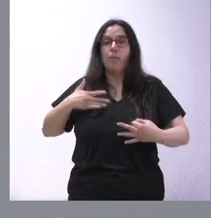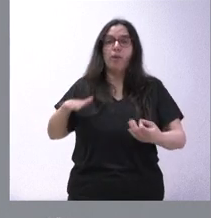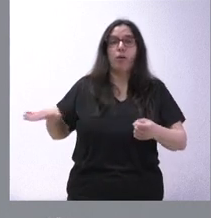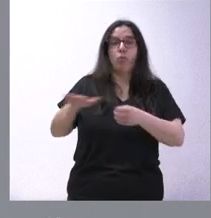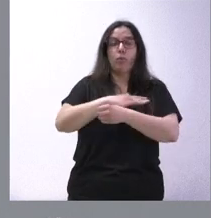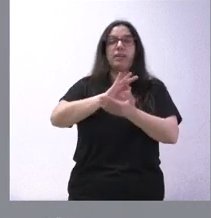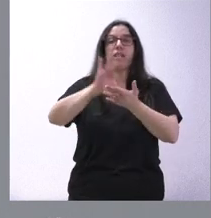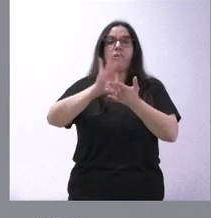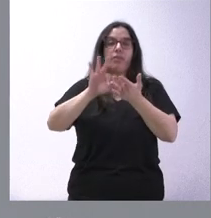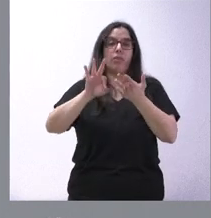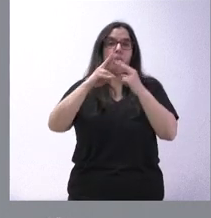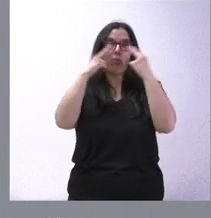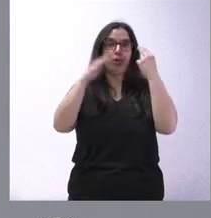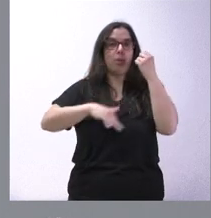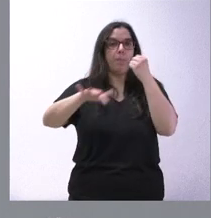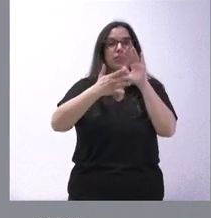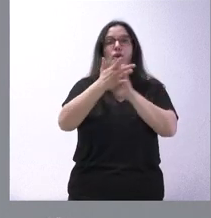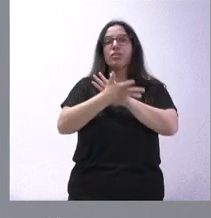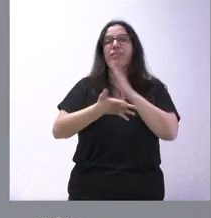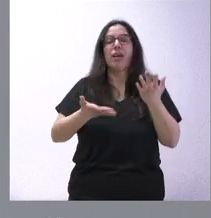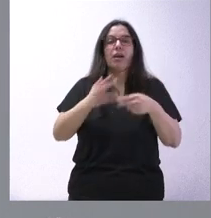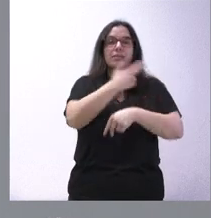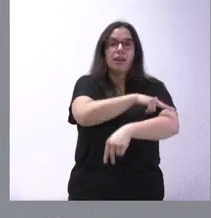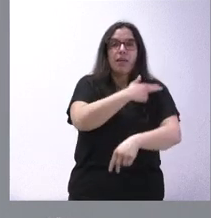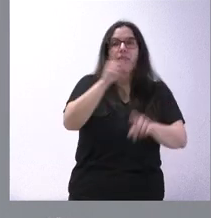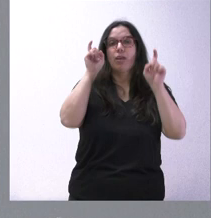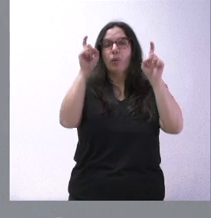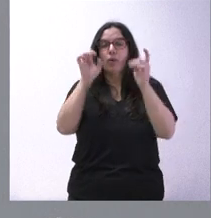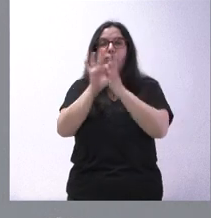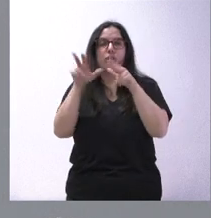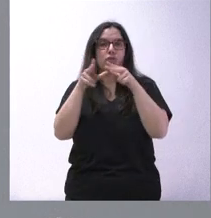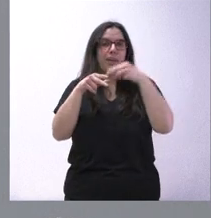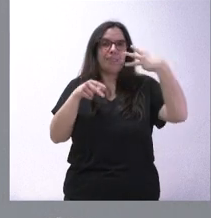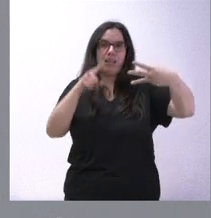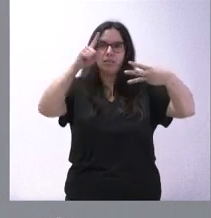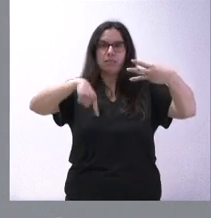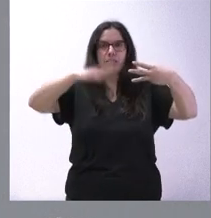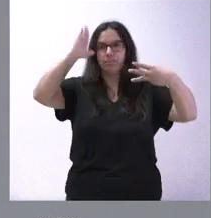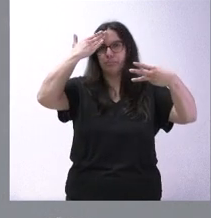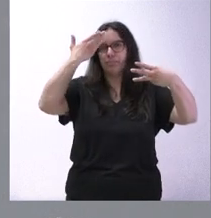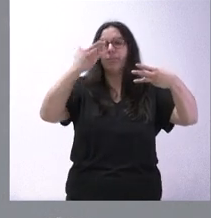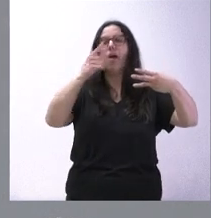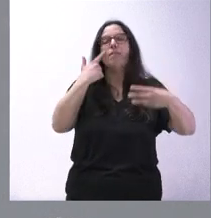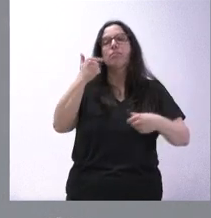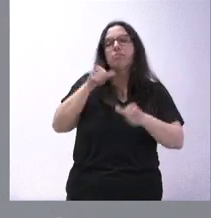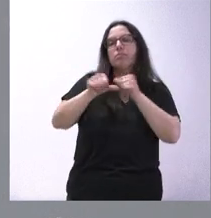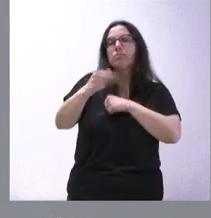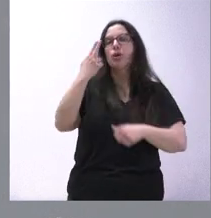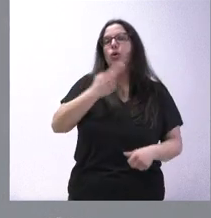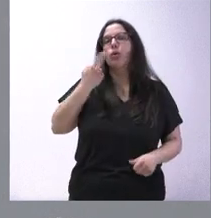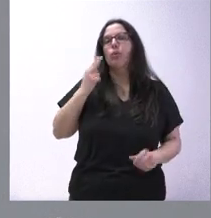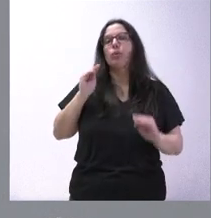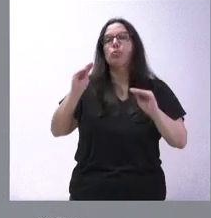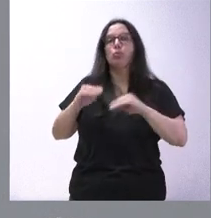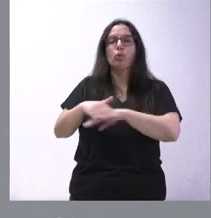esenciales. Estamos hablando de la sanidad, de la educación y de los servicios sociales. Veremos a ver ahora cuál es el compromiso del Gobierno en este contexto